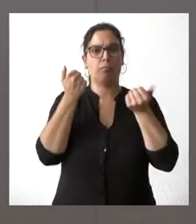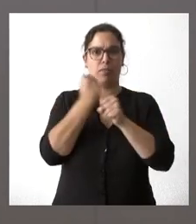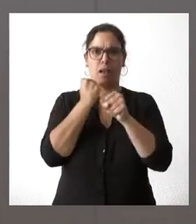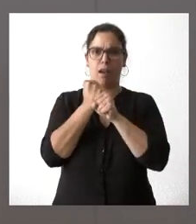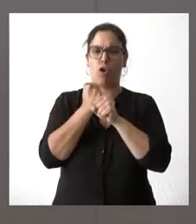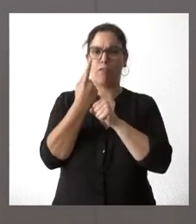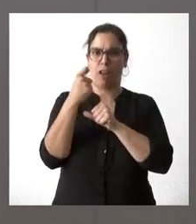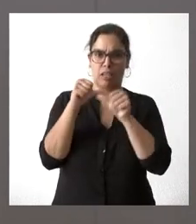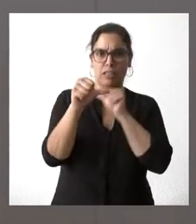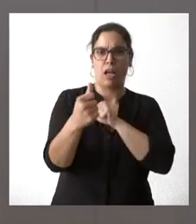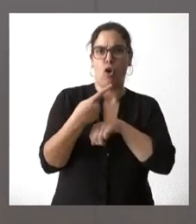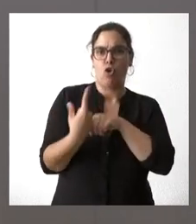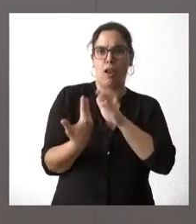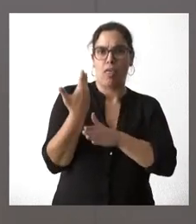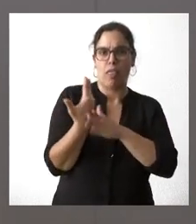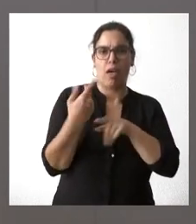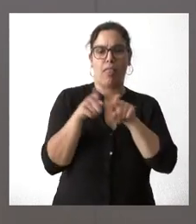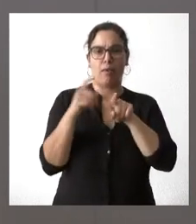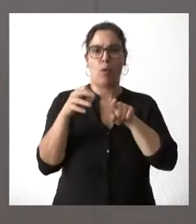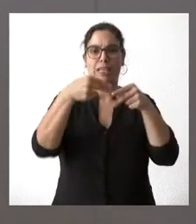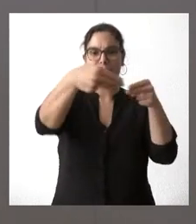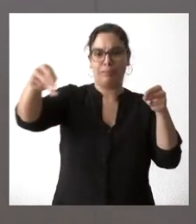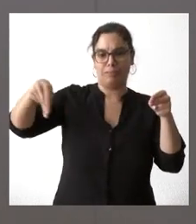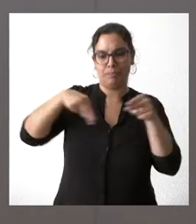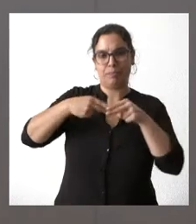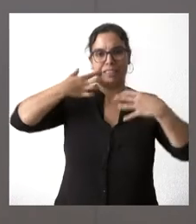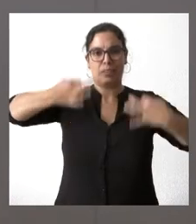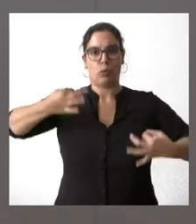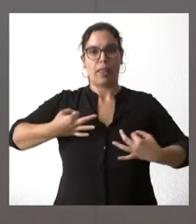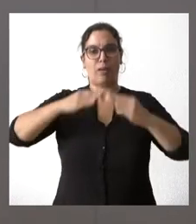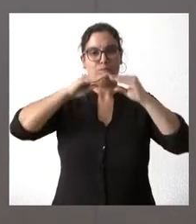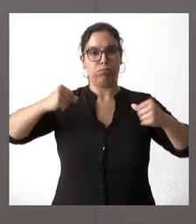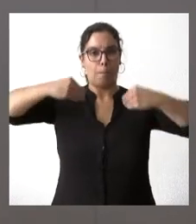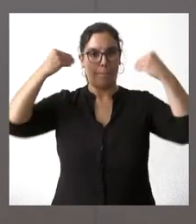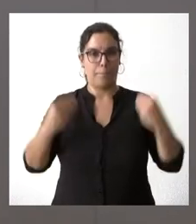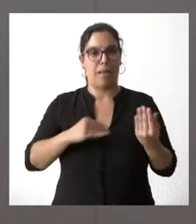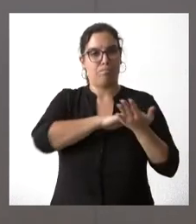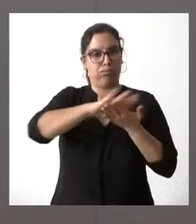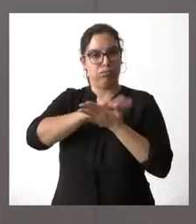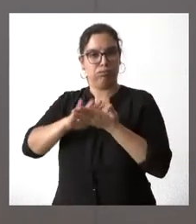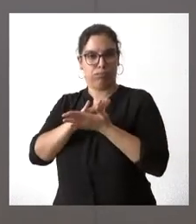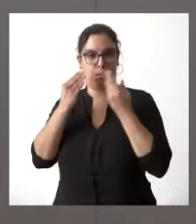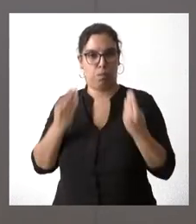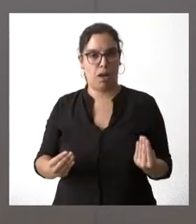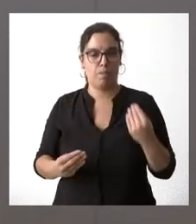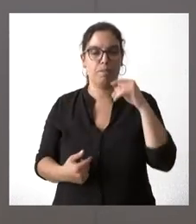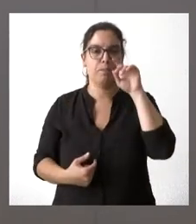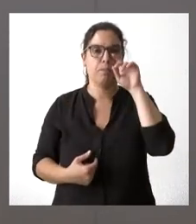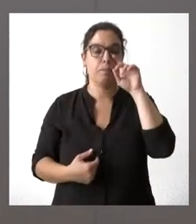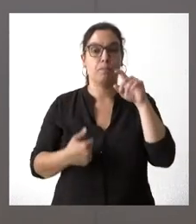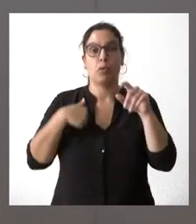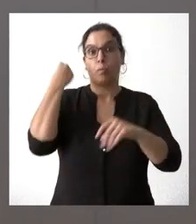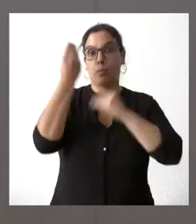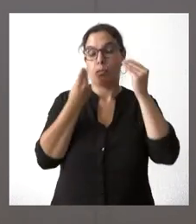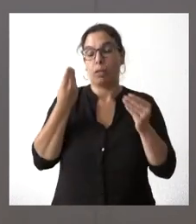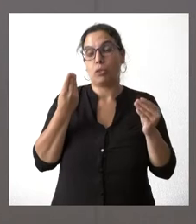de los próximos días, donde habrá que perimetrar, donde habrá que asegurar la extinción completa de estos incendios. Pero yo creo que desde